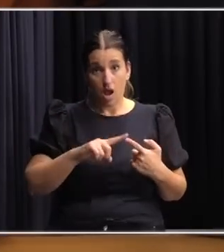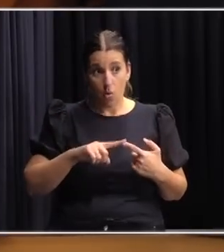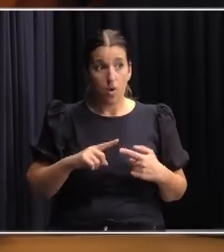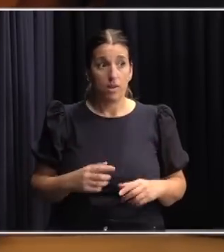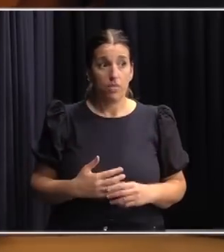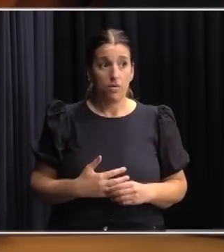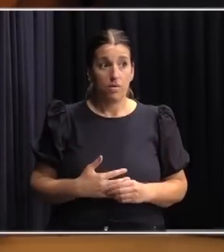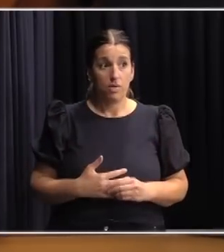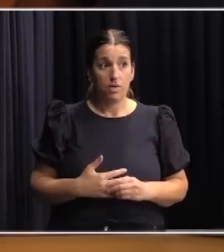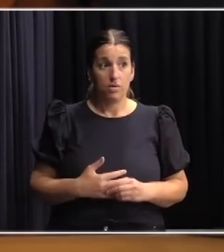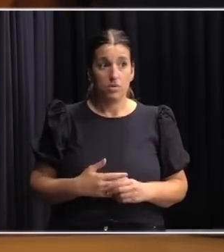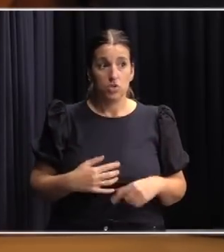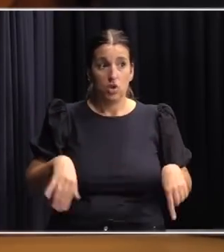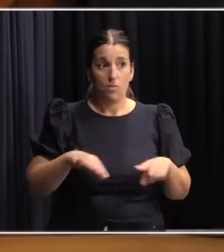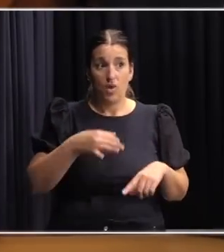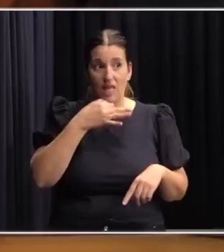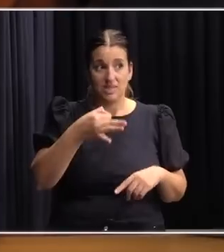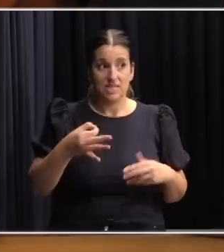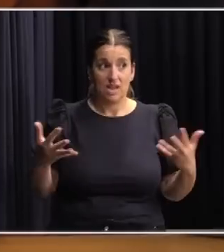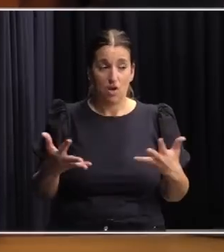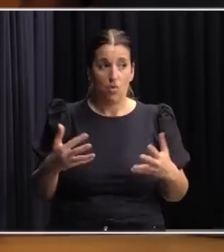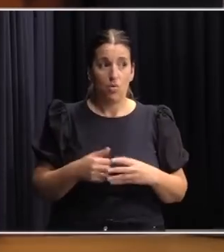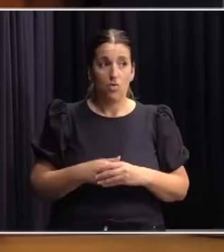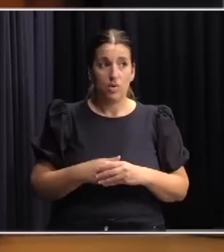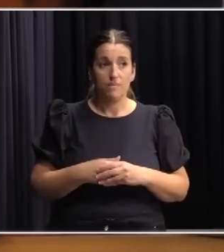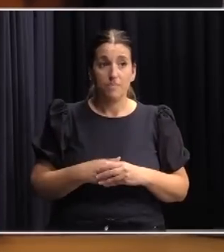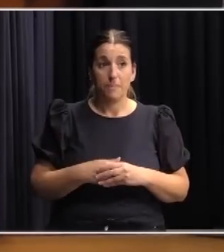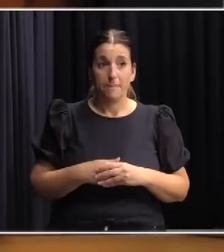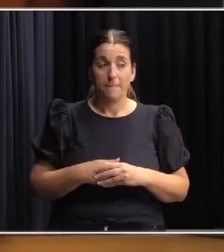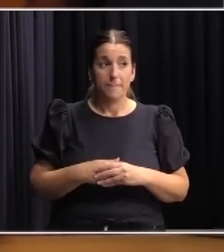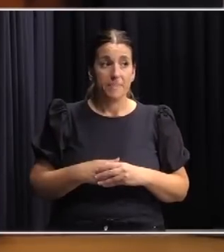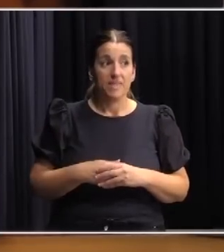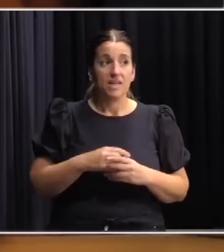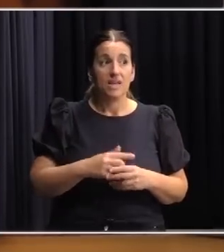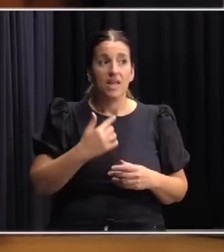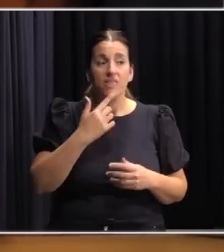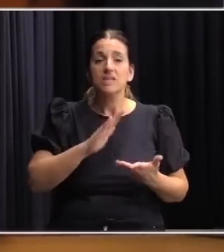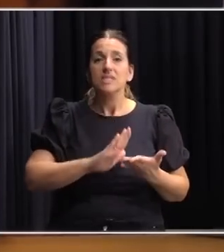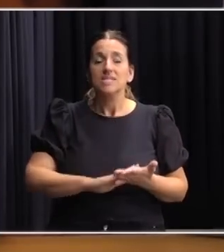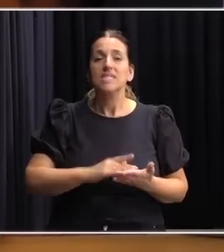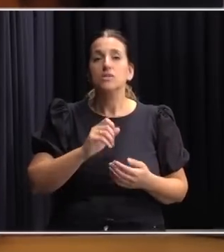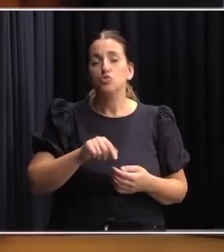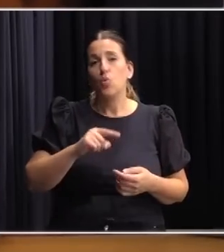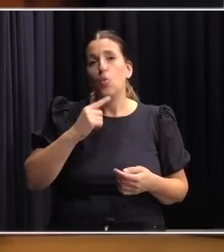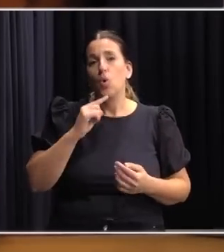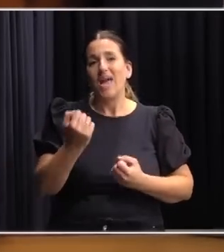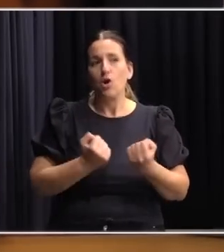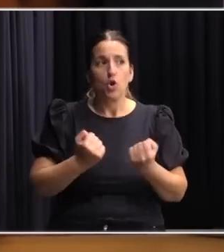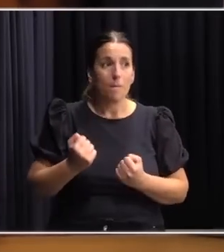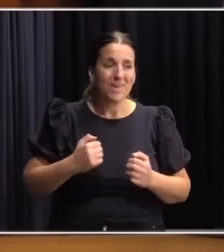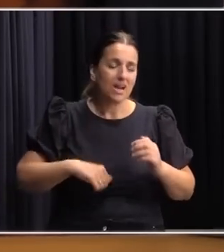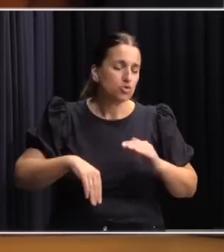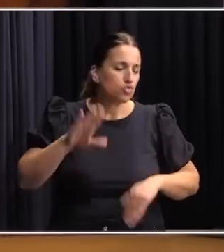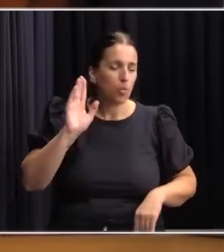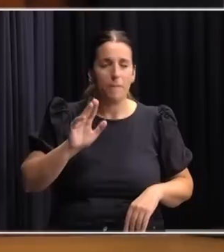que lo voy a recordar entre pocos que si el crecimiento de la economía supera